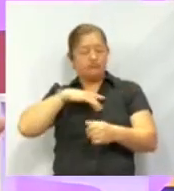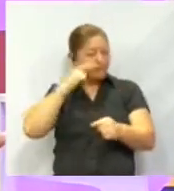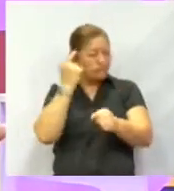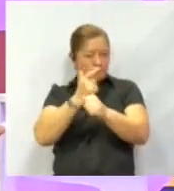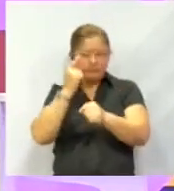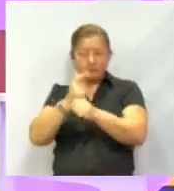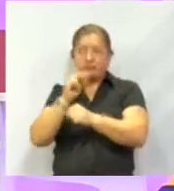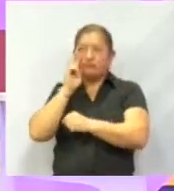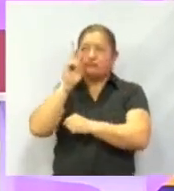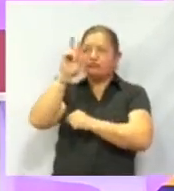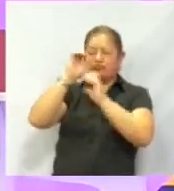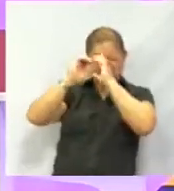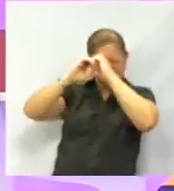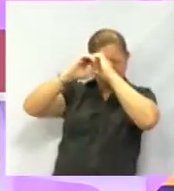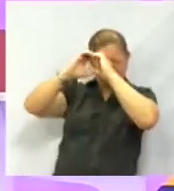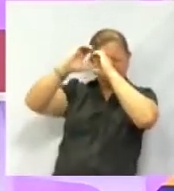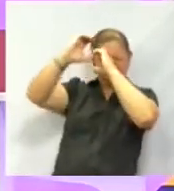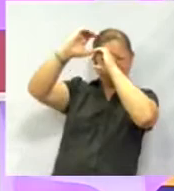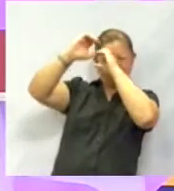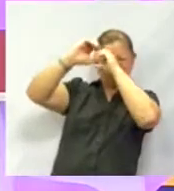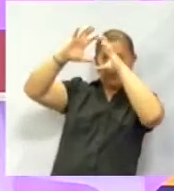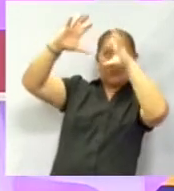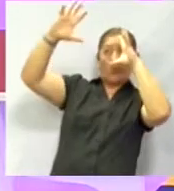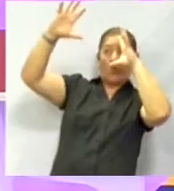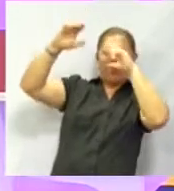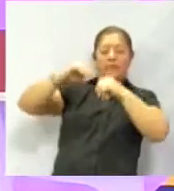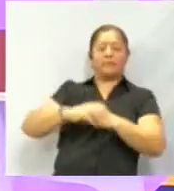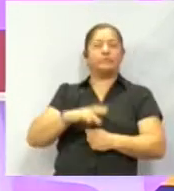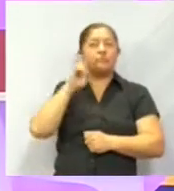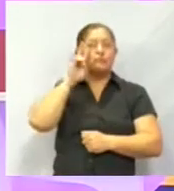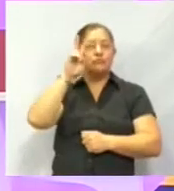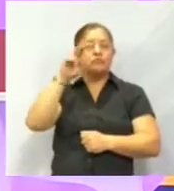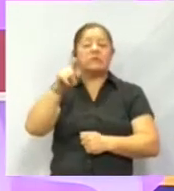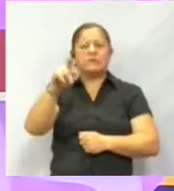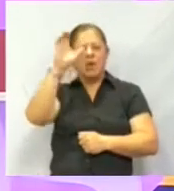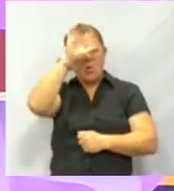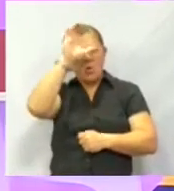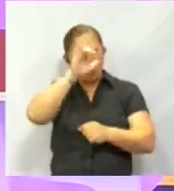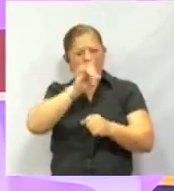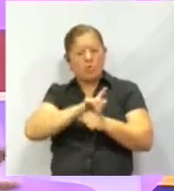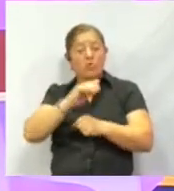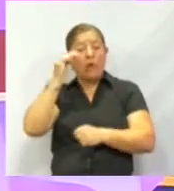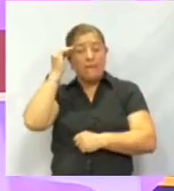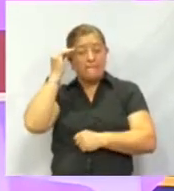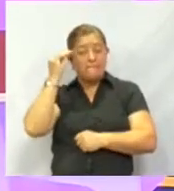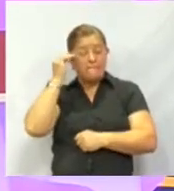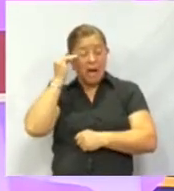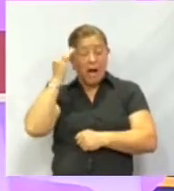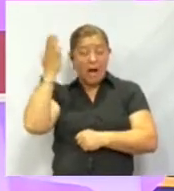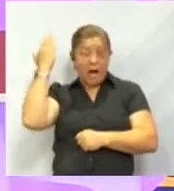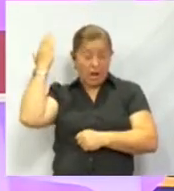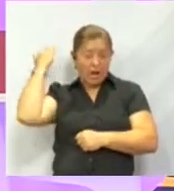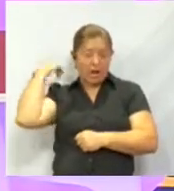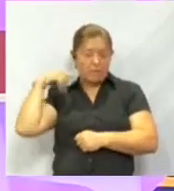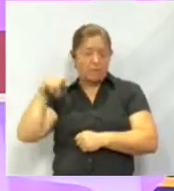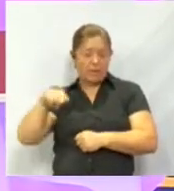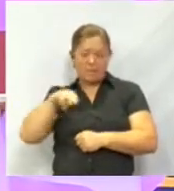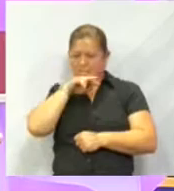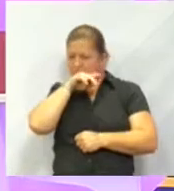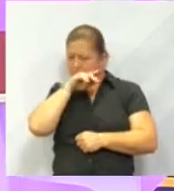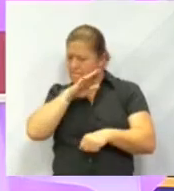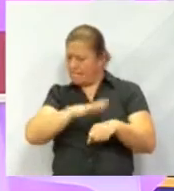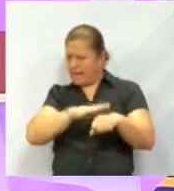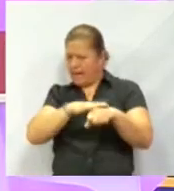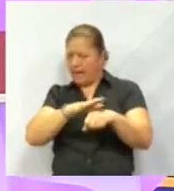para observar el espacio. De hecho, fíjate, Viri, que por ejemplo, la cultura maya es una de las que más, más se preocupó, digo,